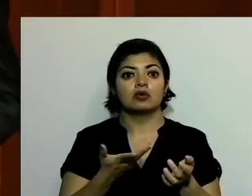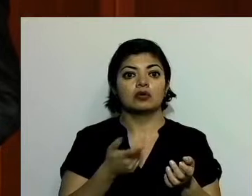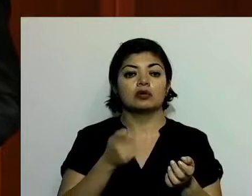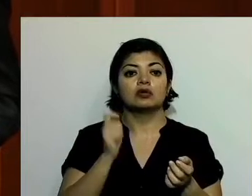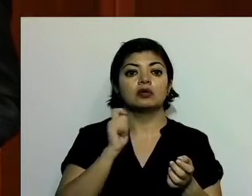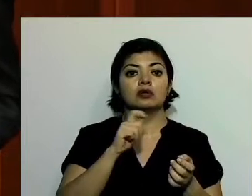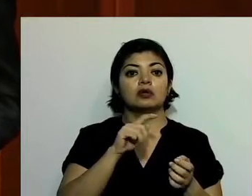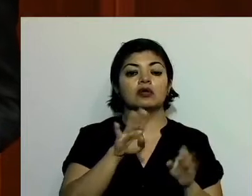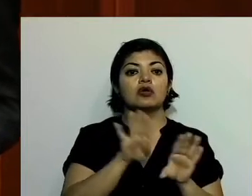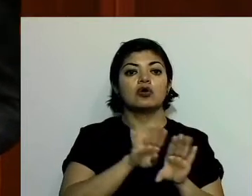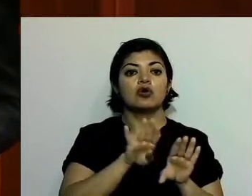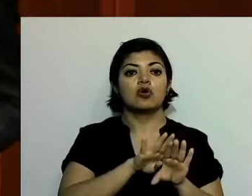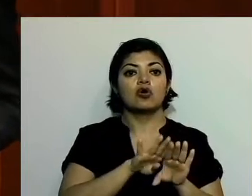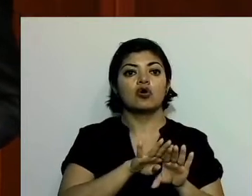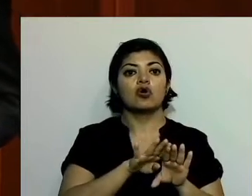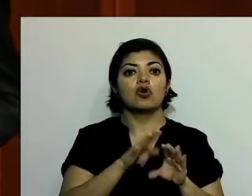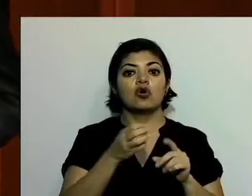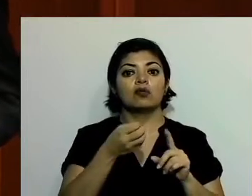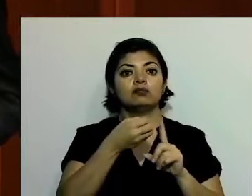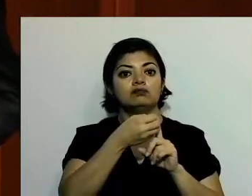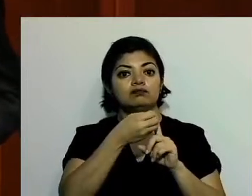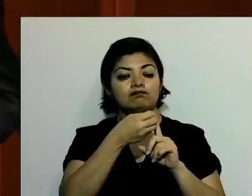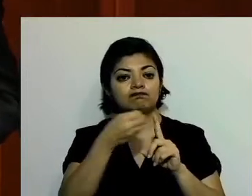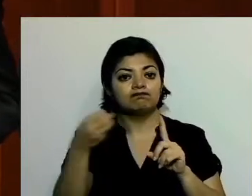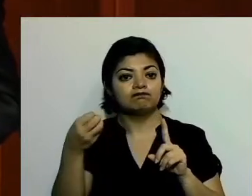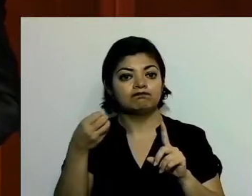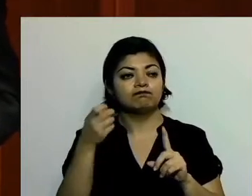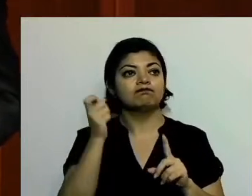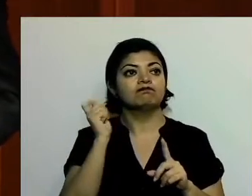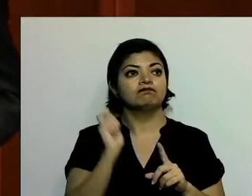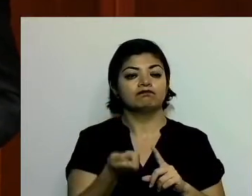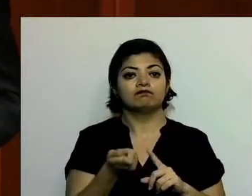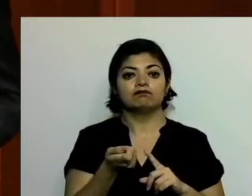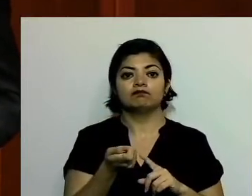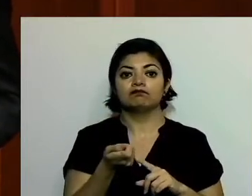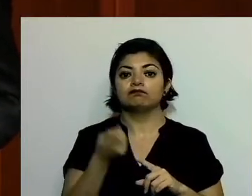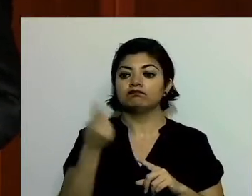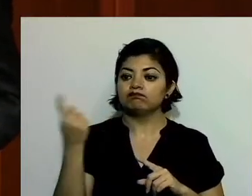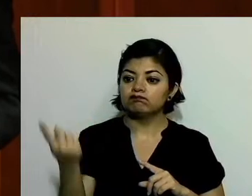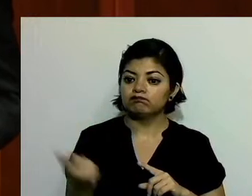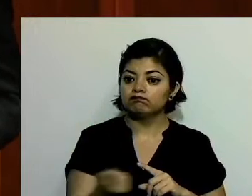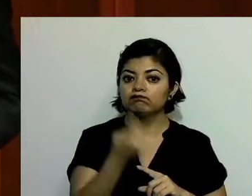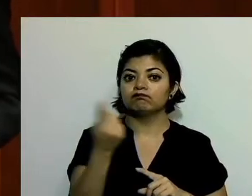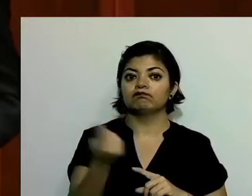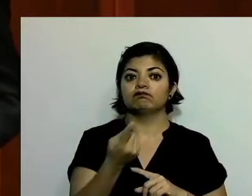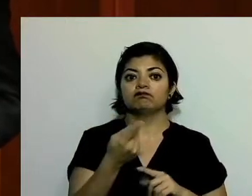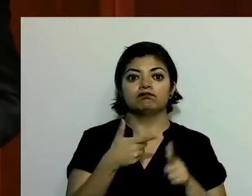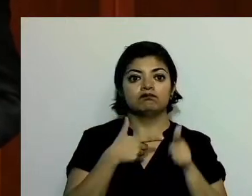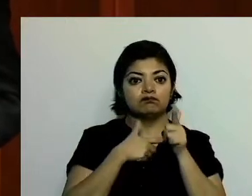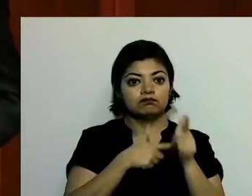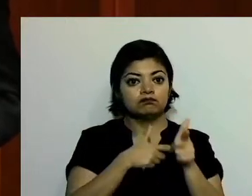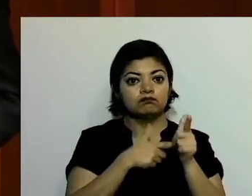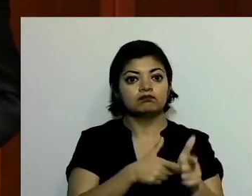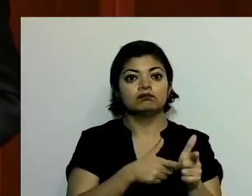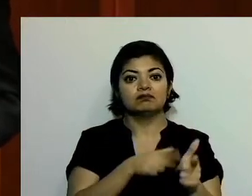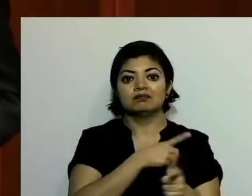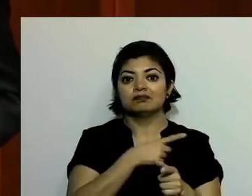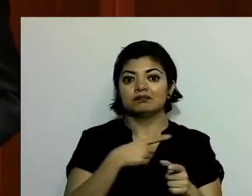organización que es permanente y continuamente perfectible,